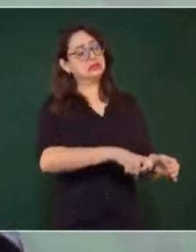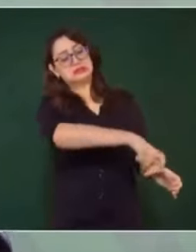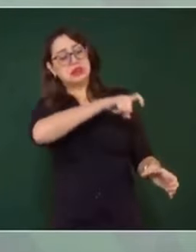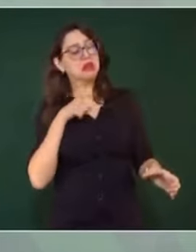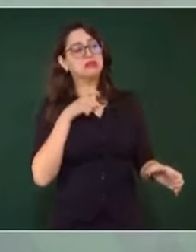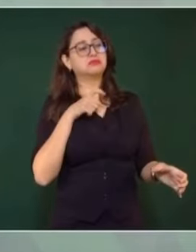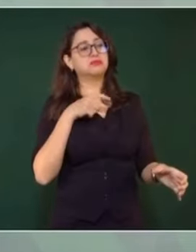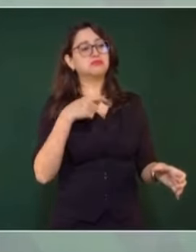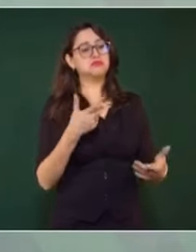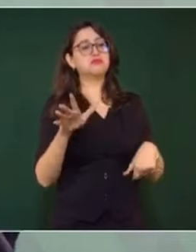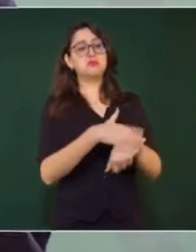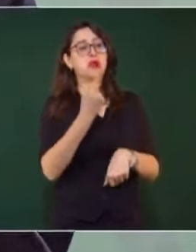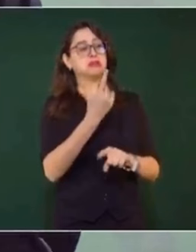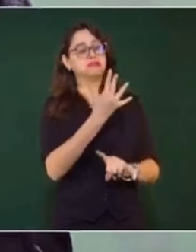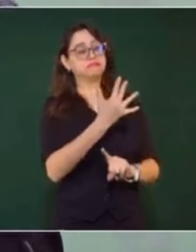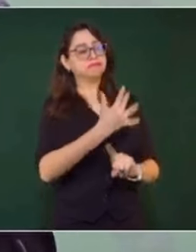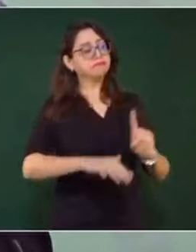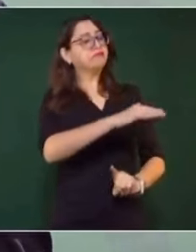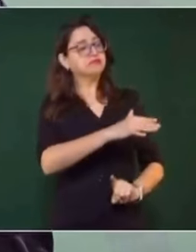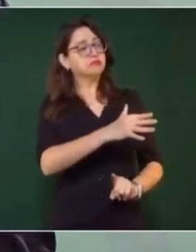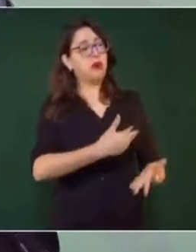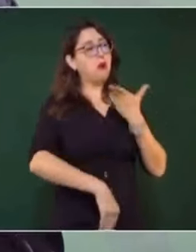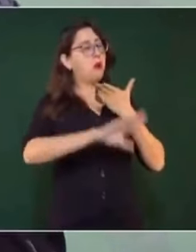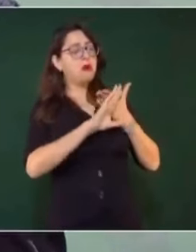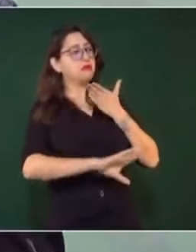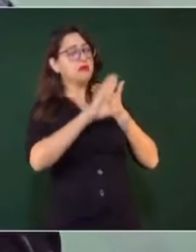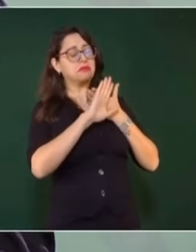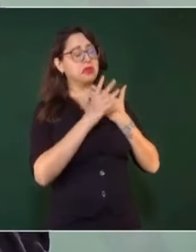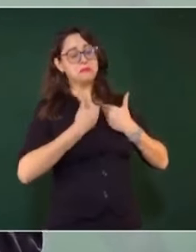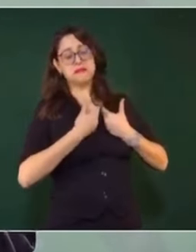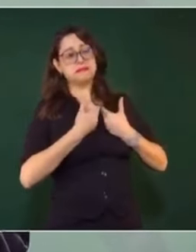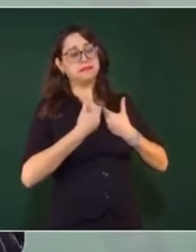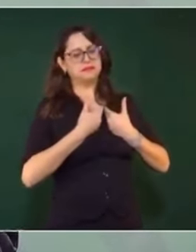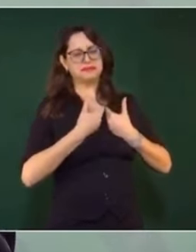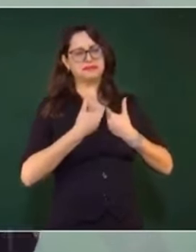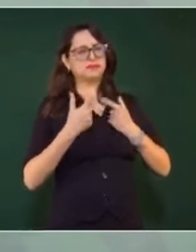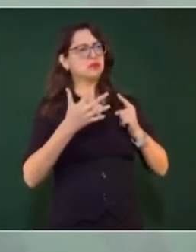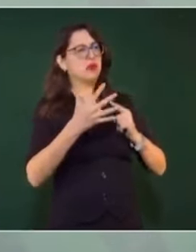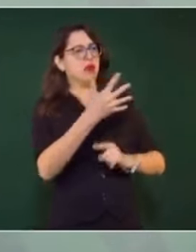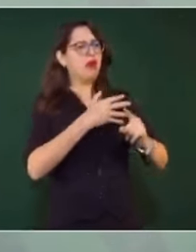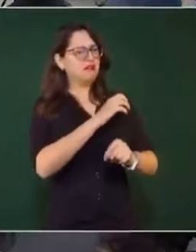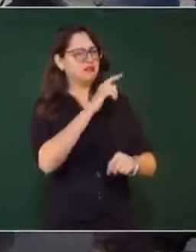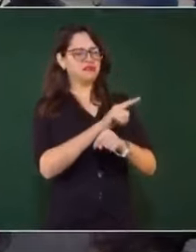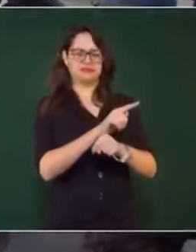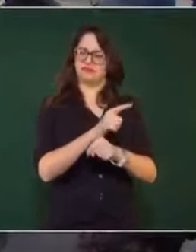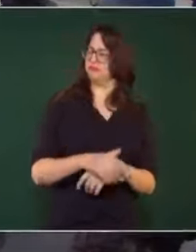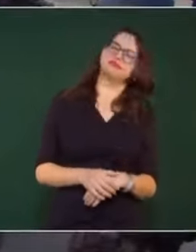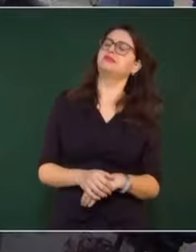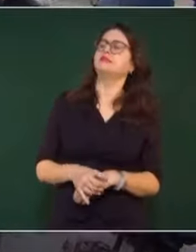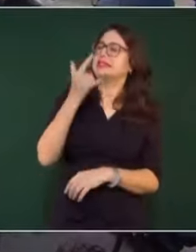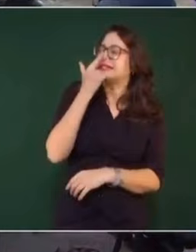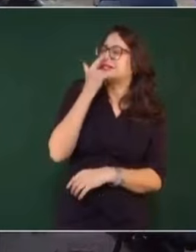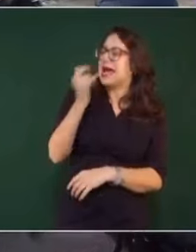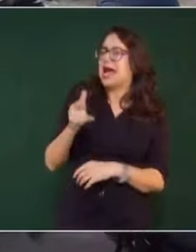salía del medio por las circunstancias especiales. Las circunstancias es un término